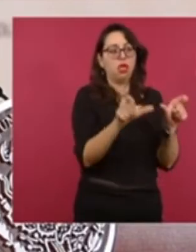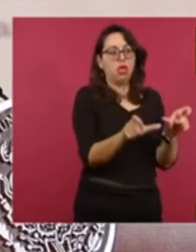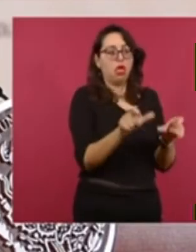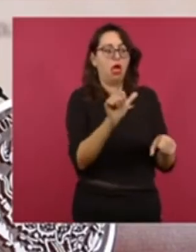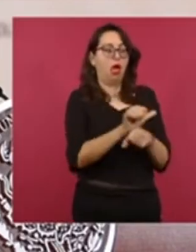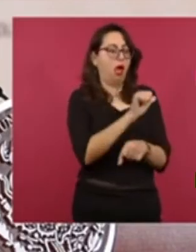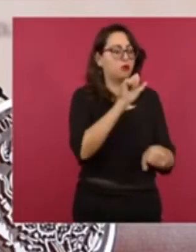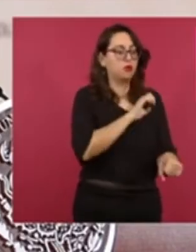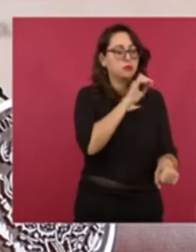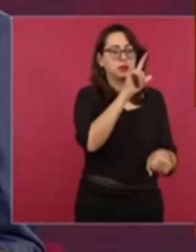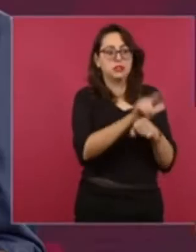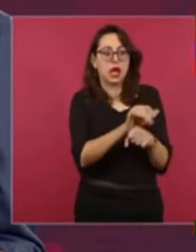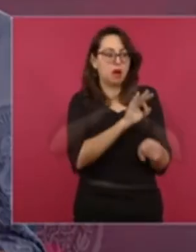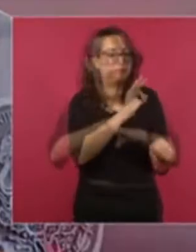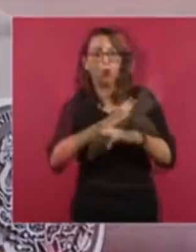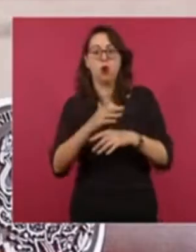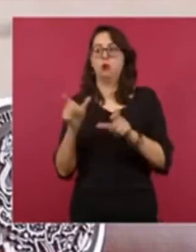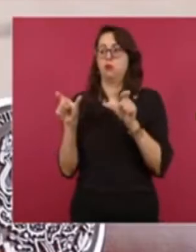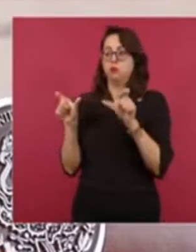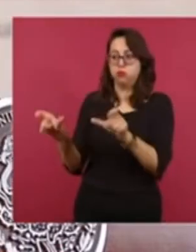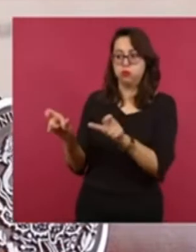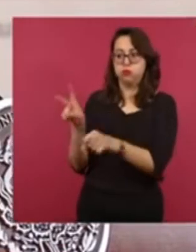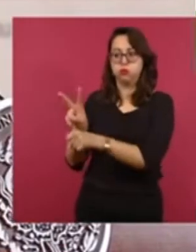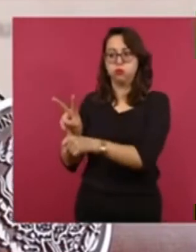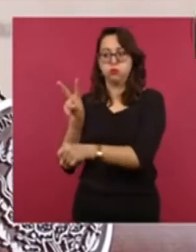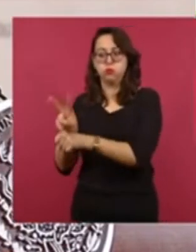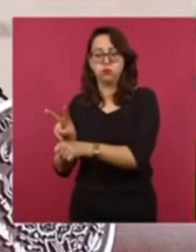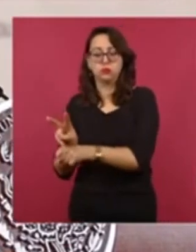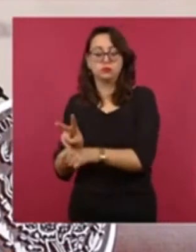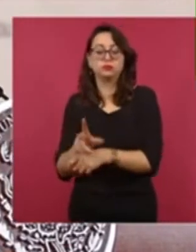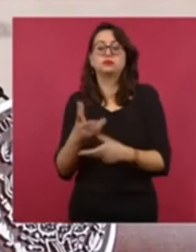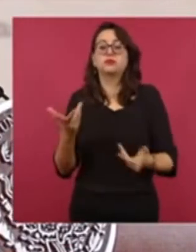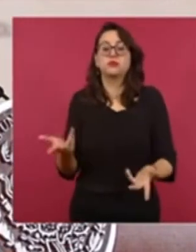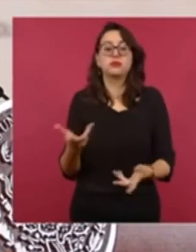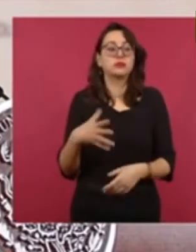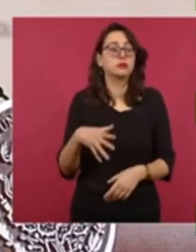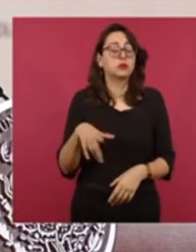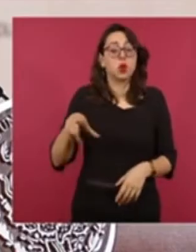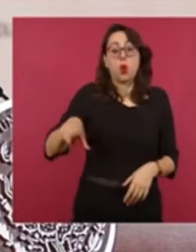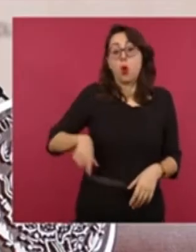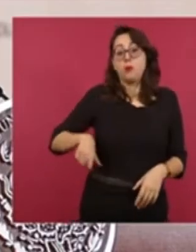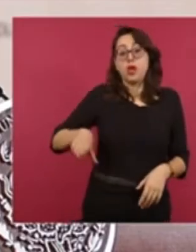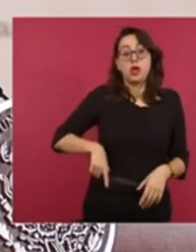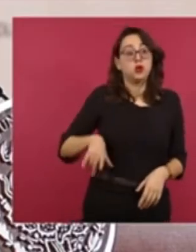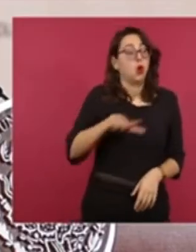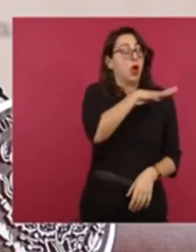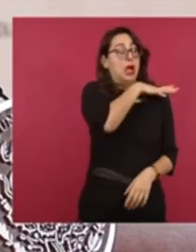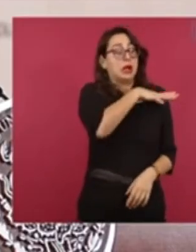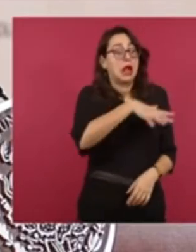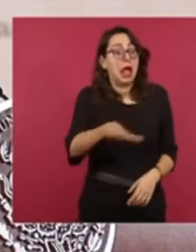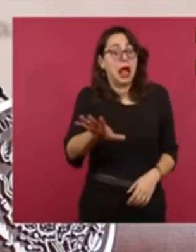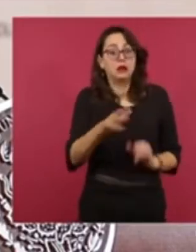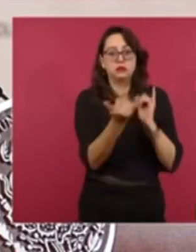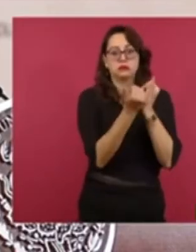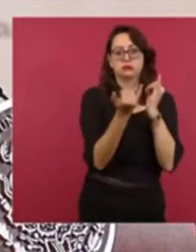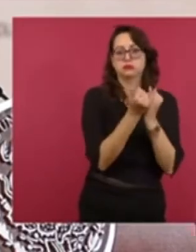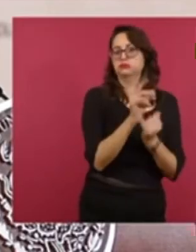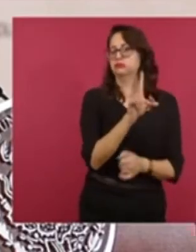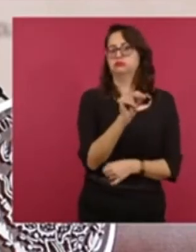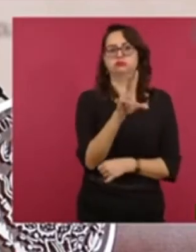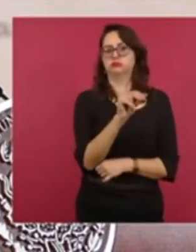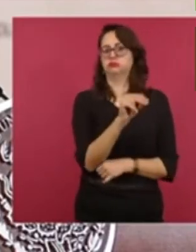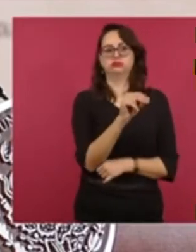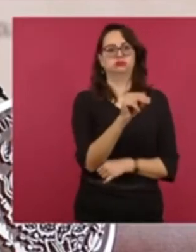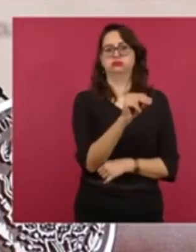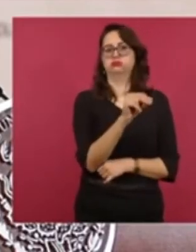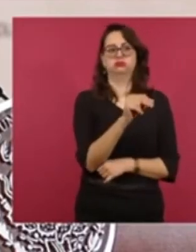la situación de la violencia. En caso de que reciban amenazas, pero todos los que trabajan